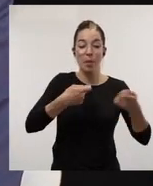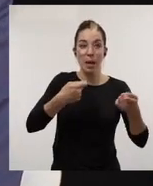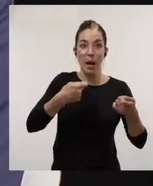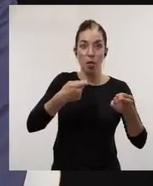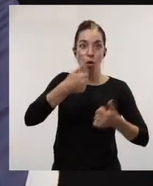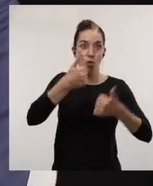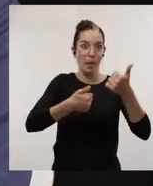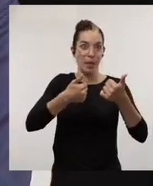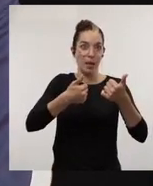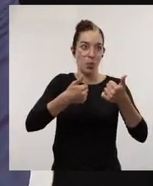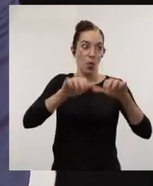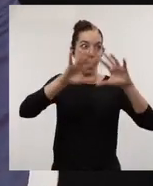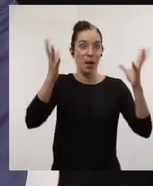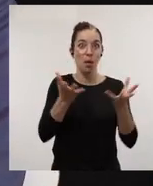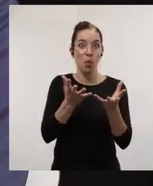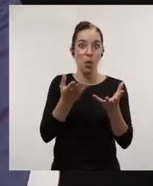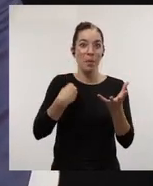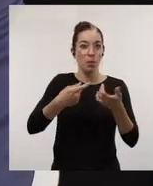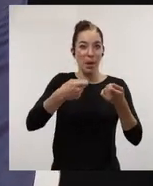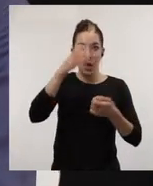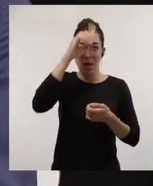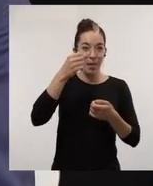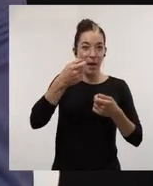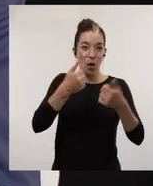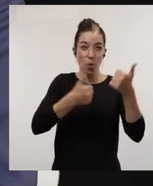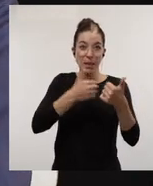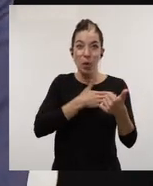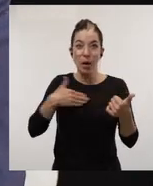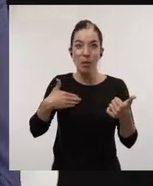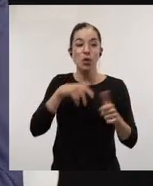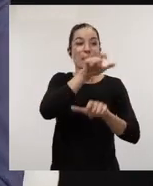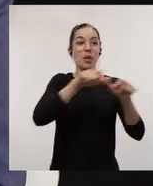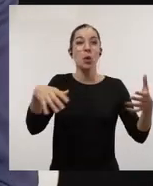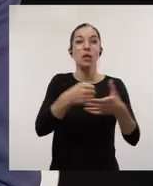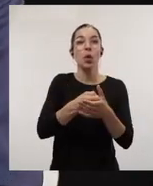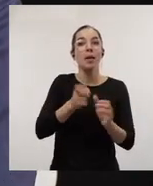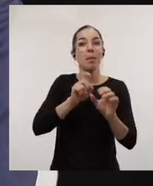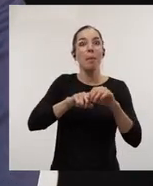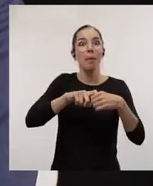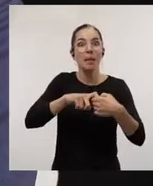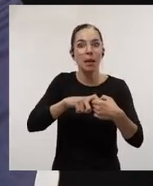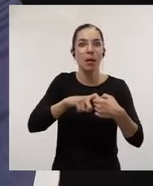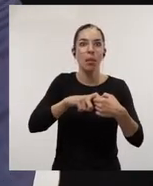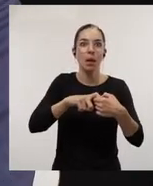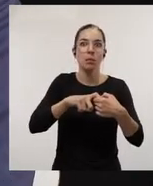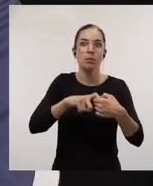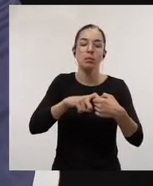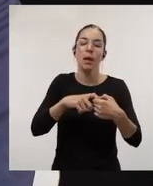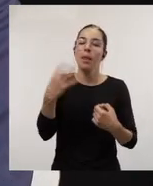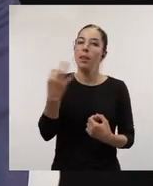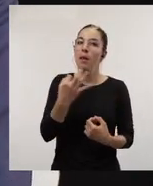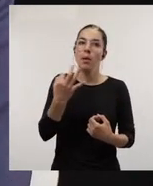competitivo a nivel internacional ese mercado de la ciencia todos los agentes que estamos involucrados y que tenemos responsabilidad por contribuir a ello